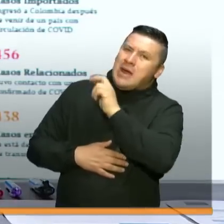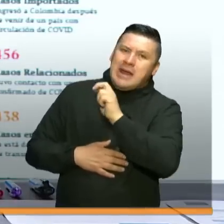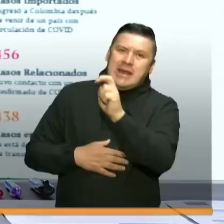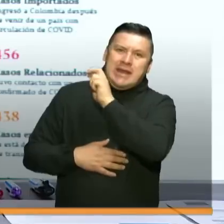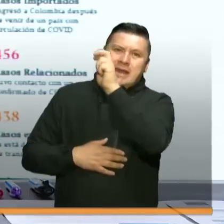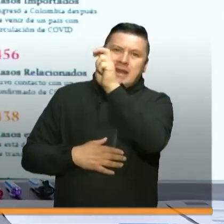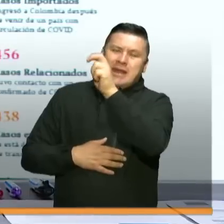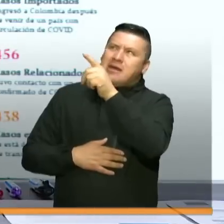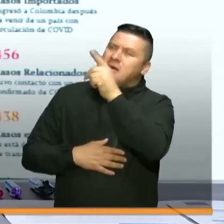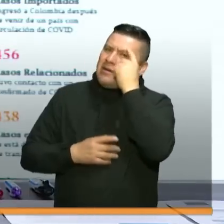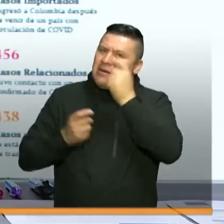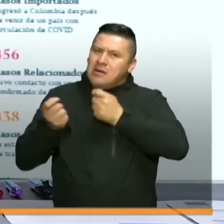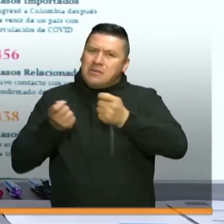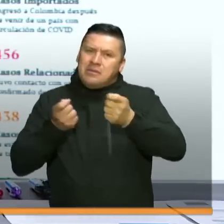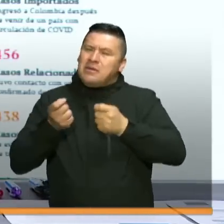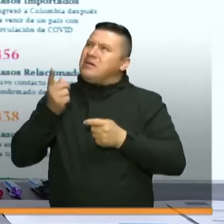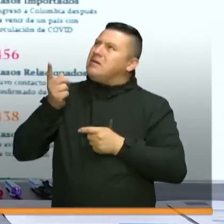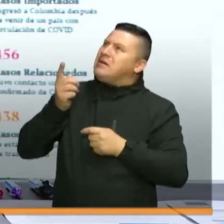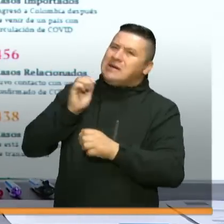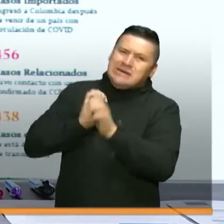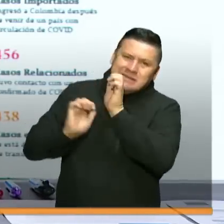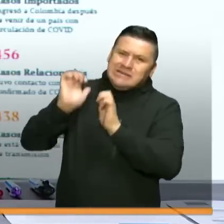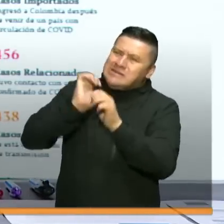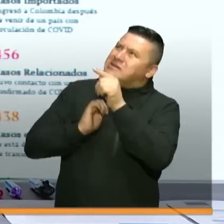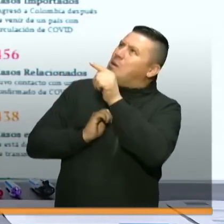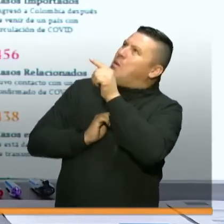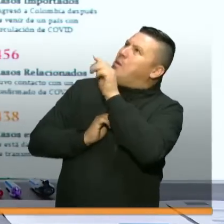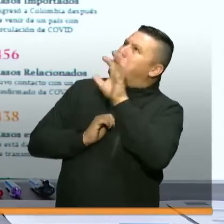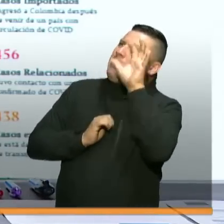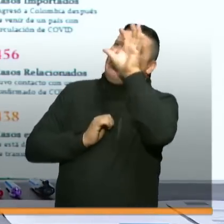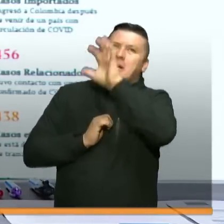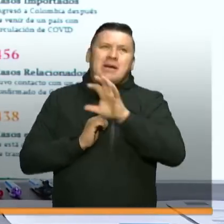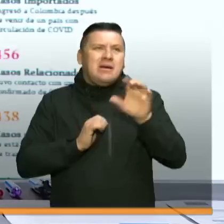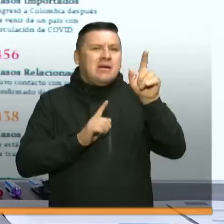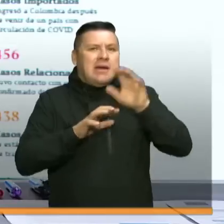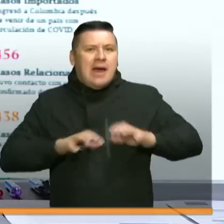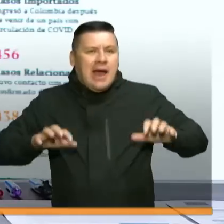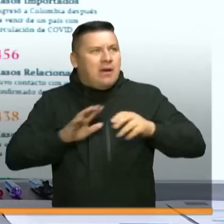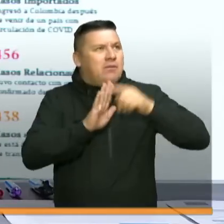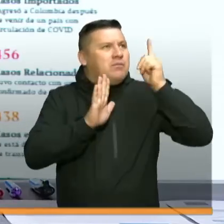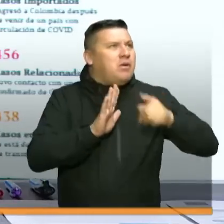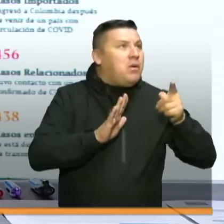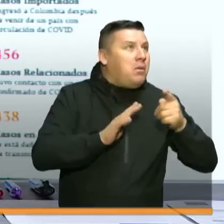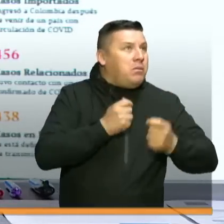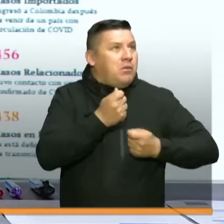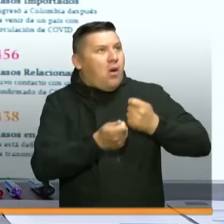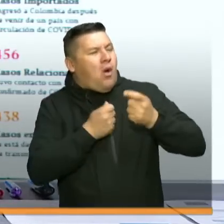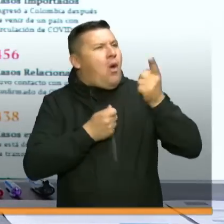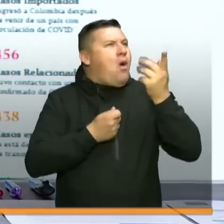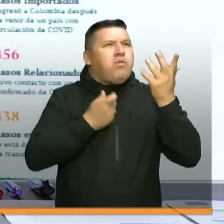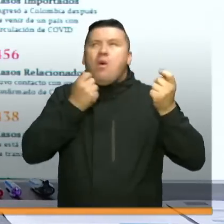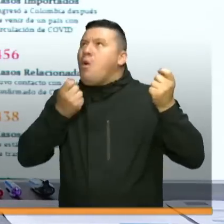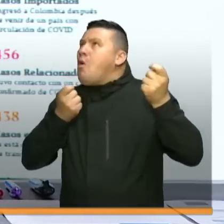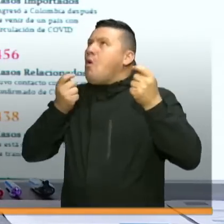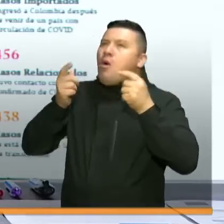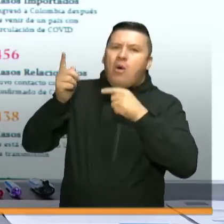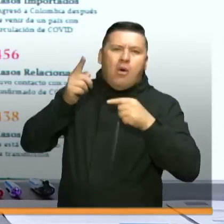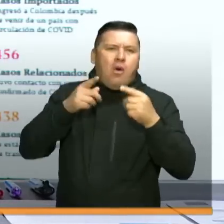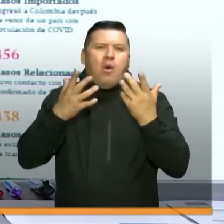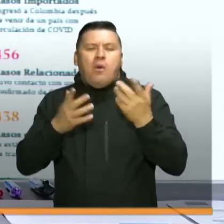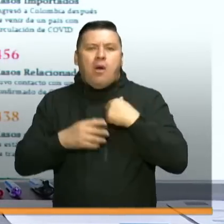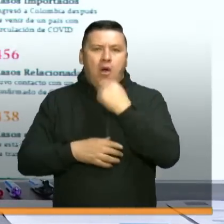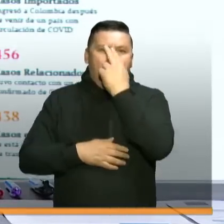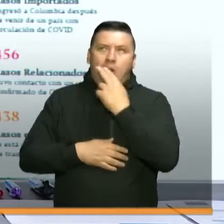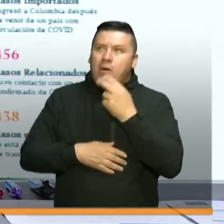de contención, pero se han reabierto de alguna forma ciertas actividades productivas, pues también han logrado ir